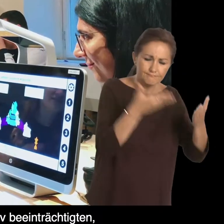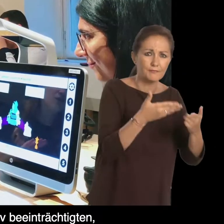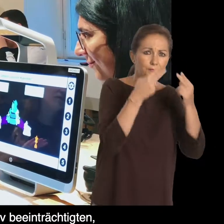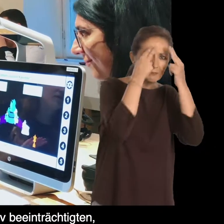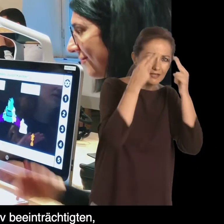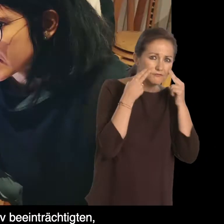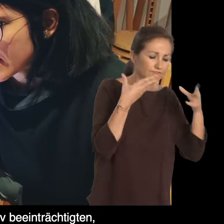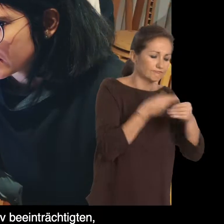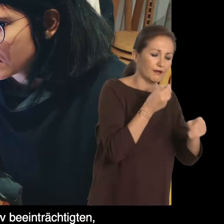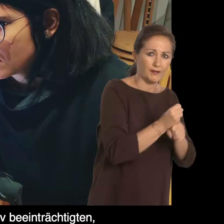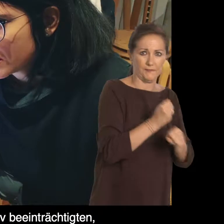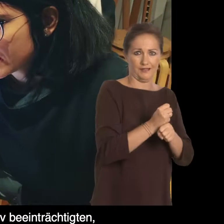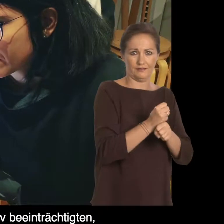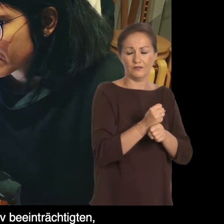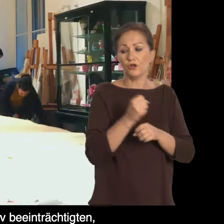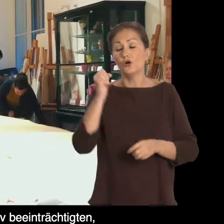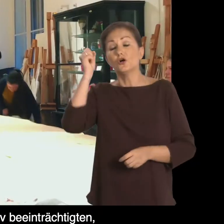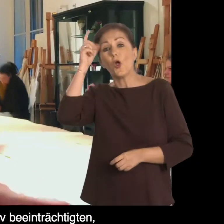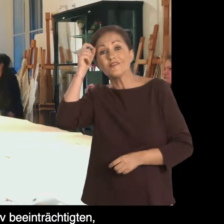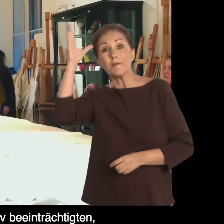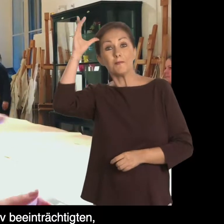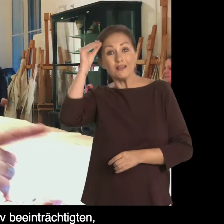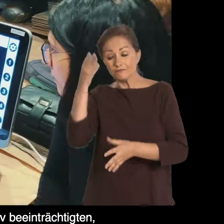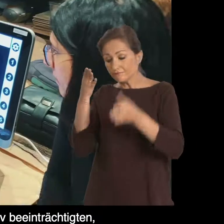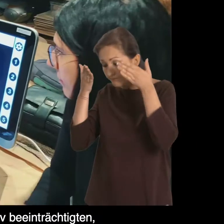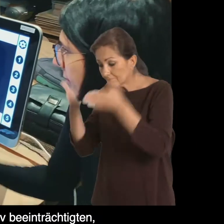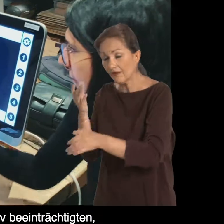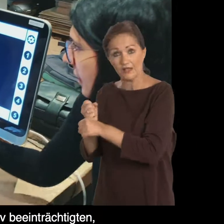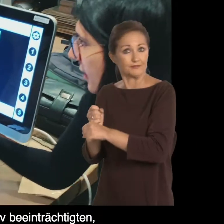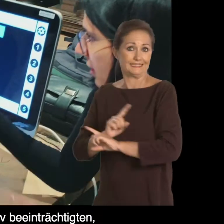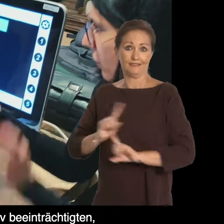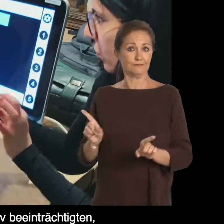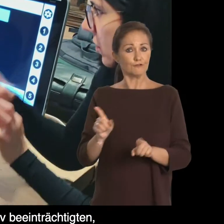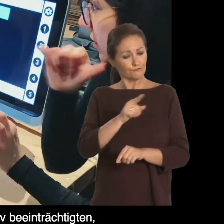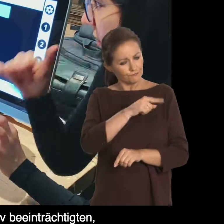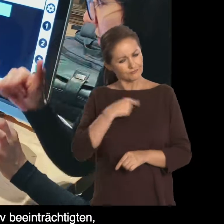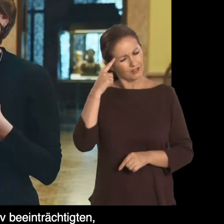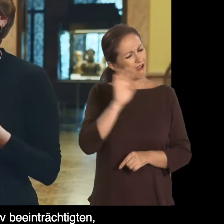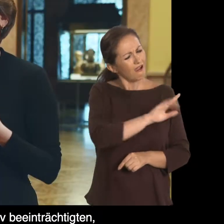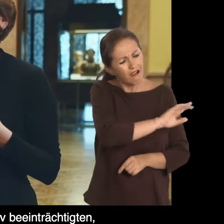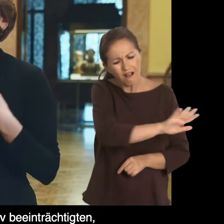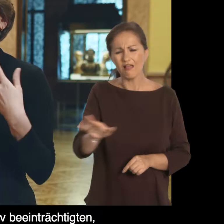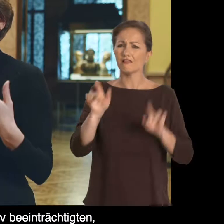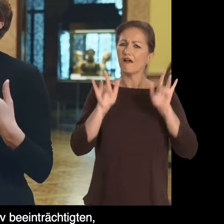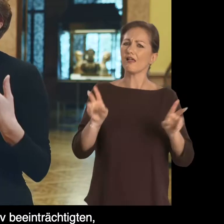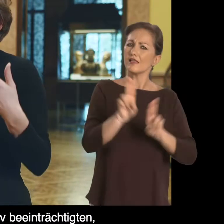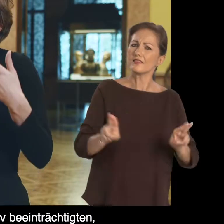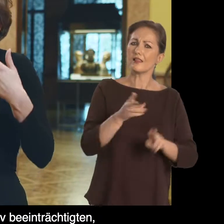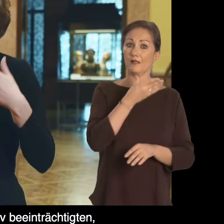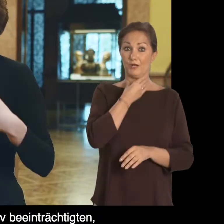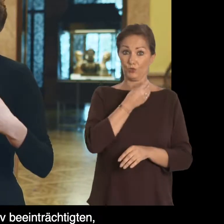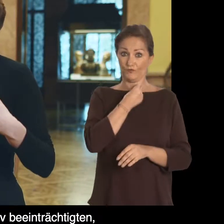nosotros no trabajamos solo con blindos, no solo con Cognitivamente, sino que nosotros creamos muy bien, que todos